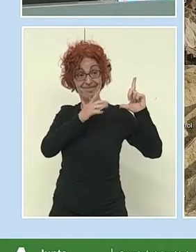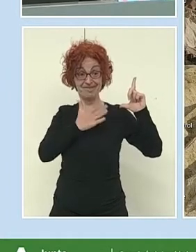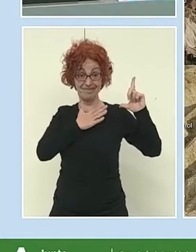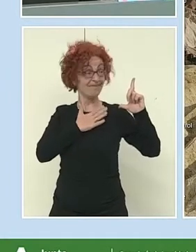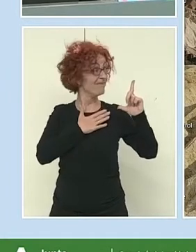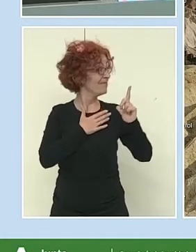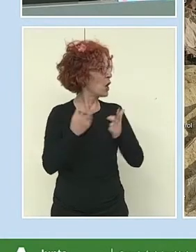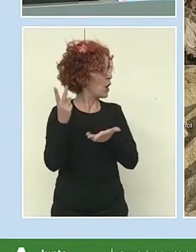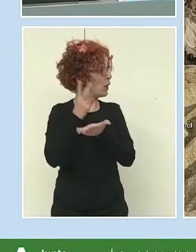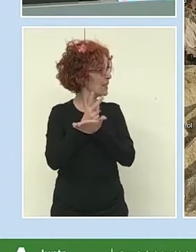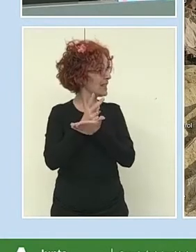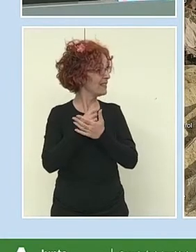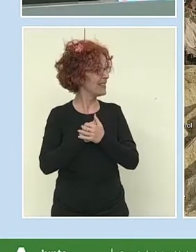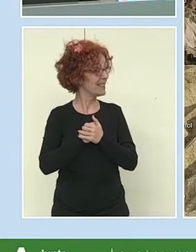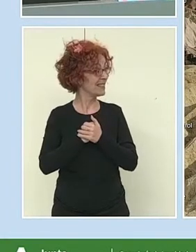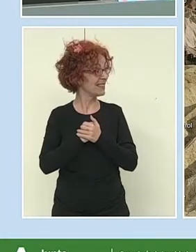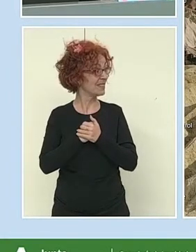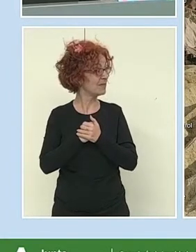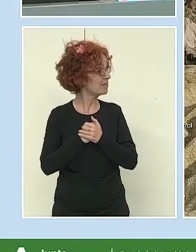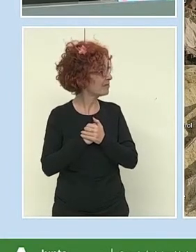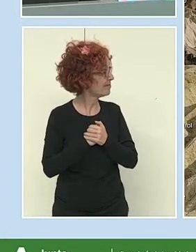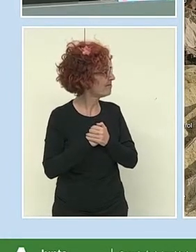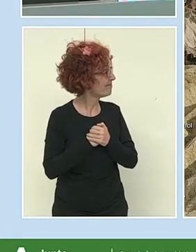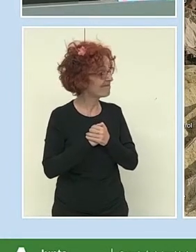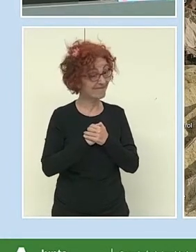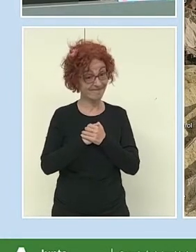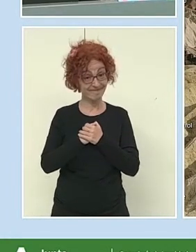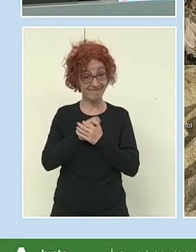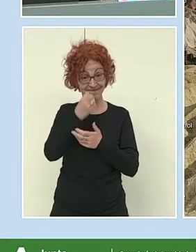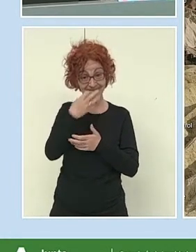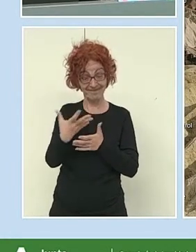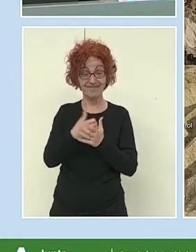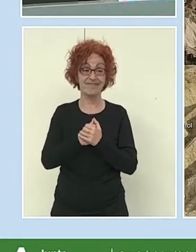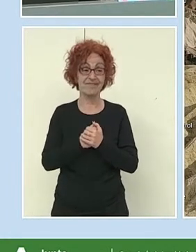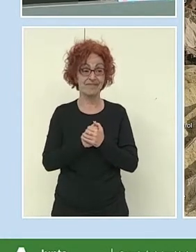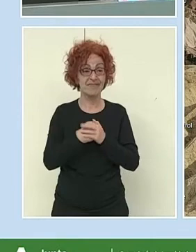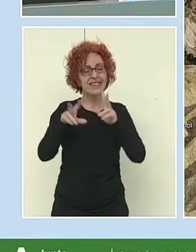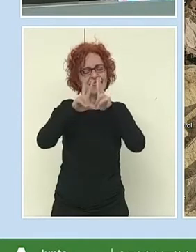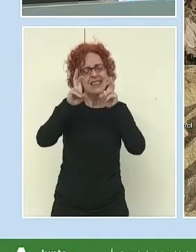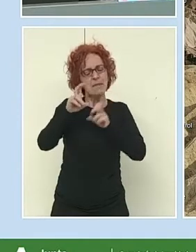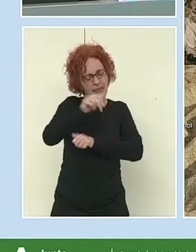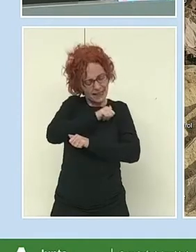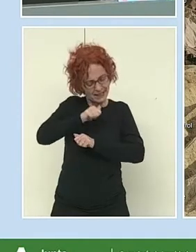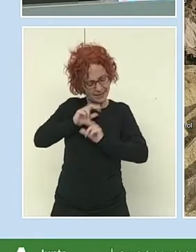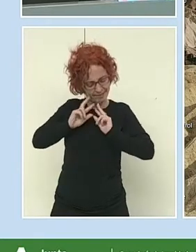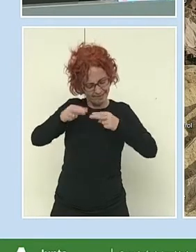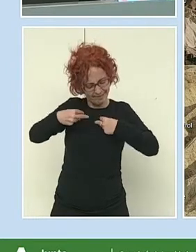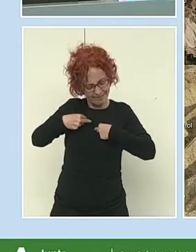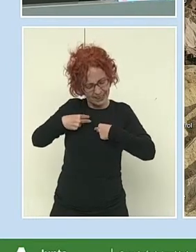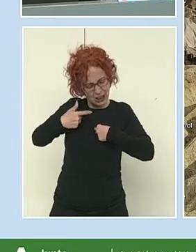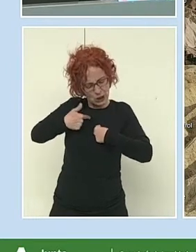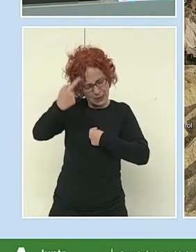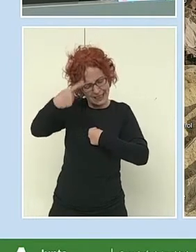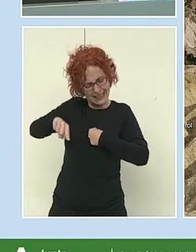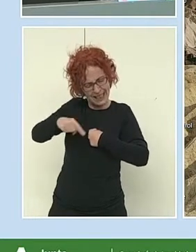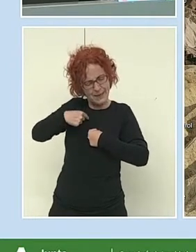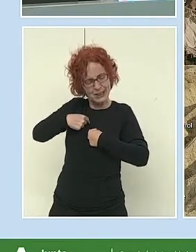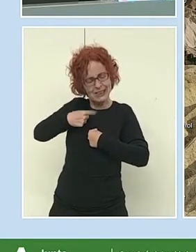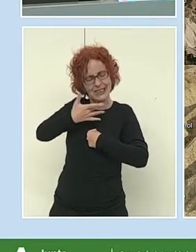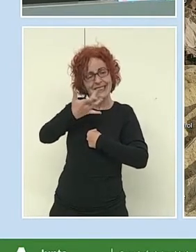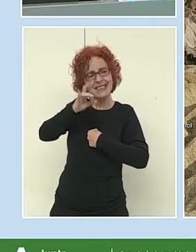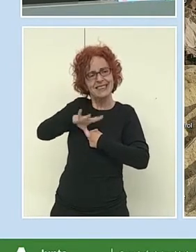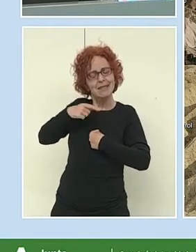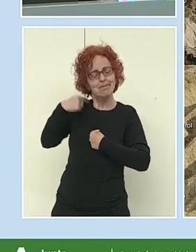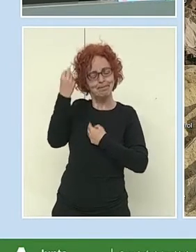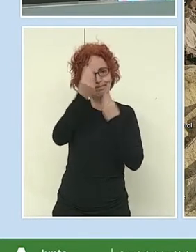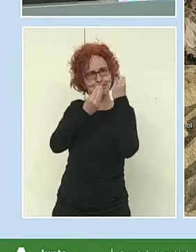Esto es... Así, ¿no? Bien, en el autoconocimiento, como les decía, esas preguntas de reflexión que...